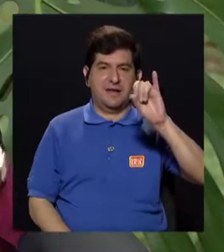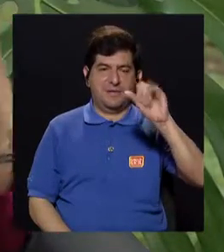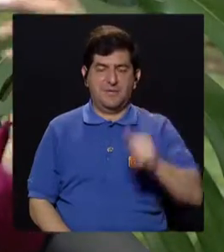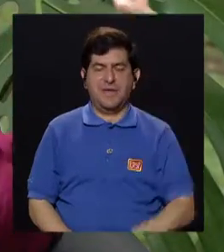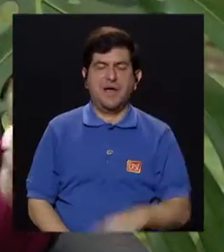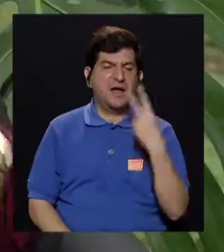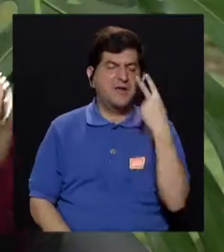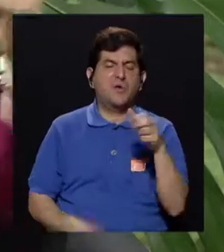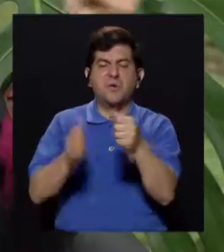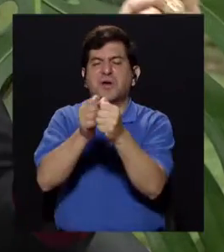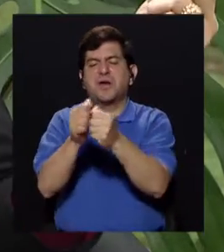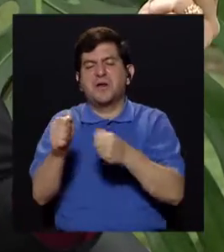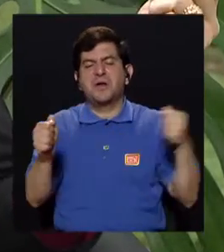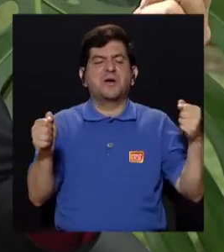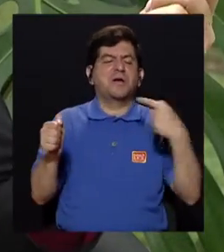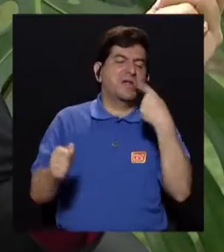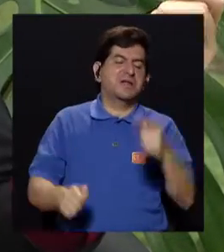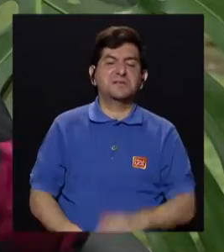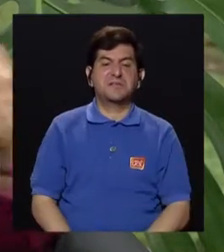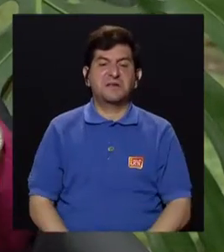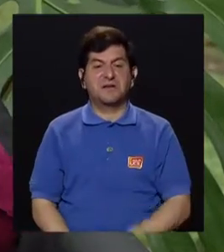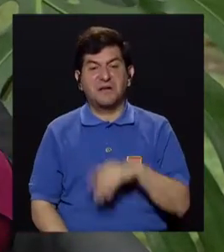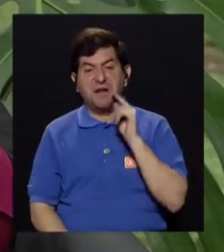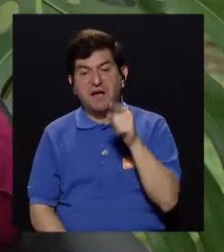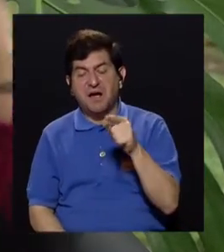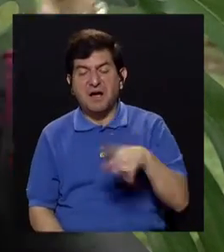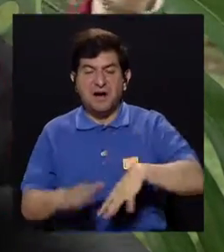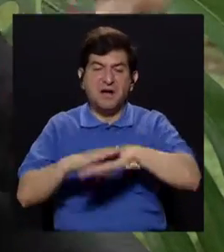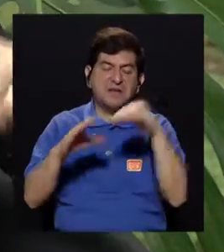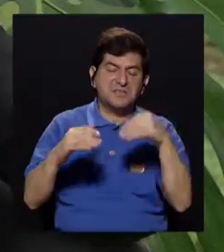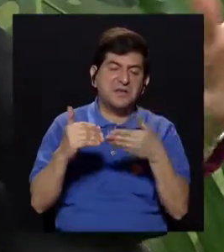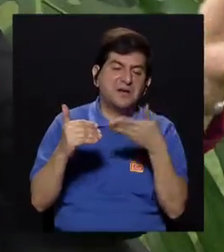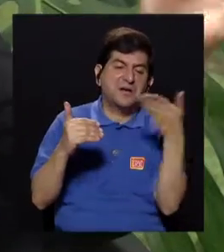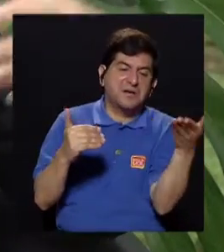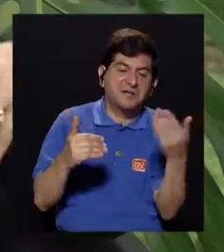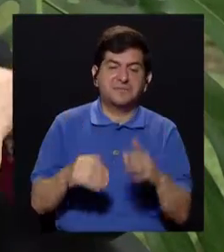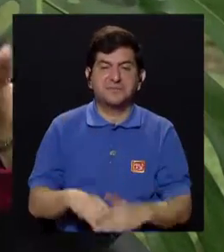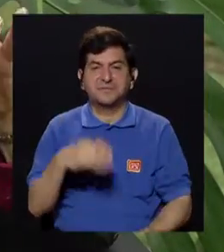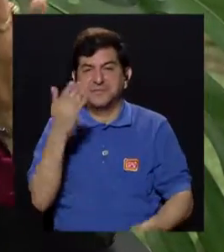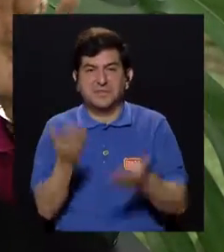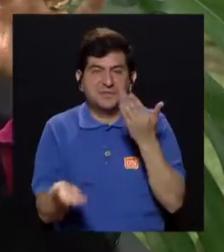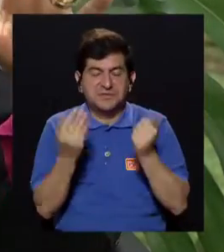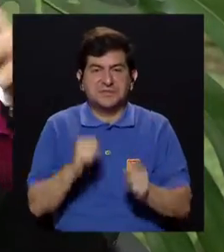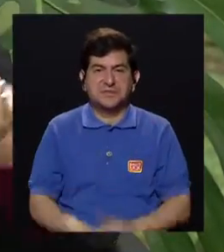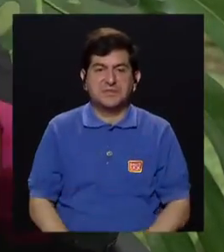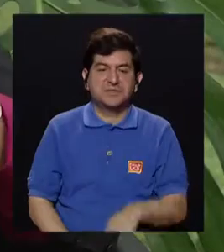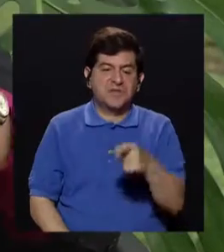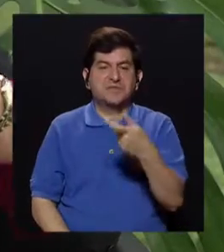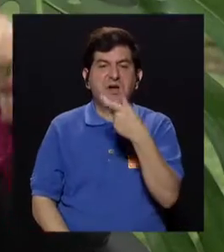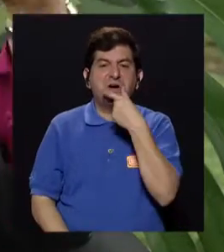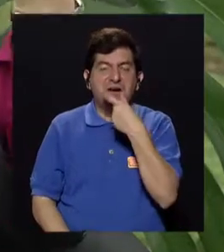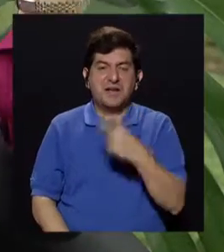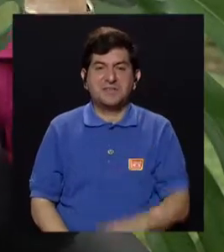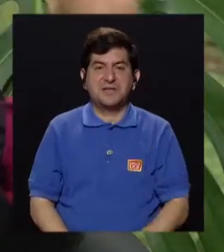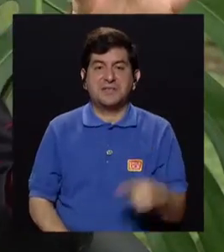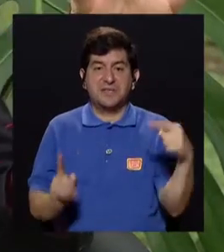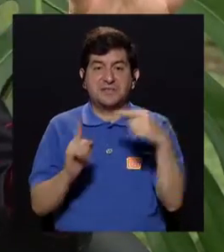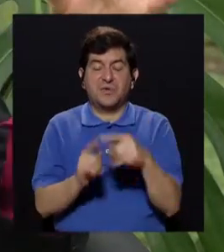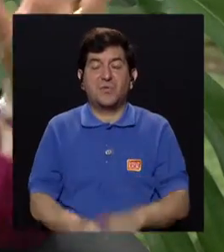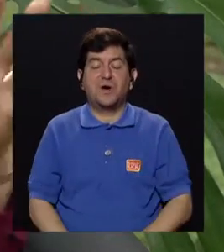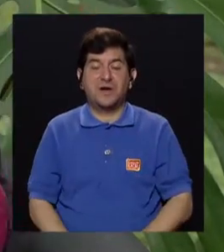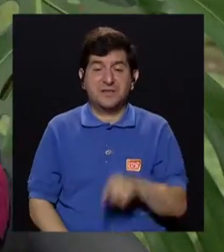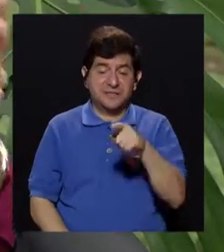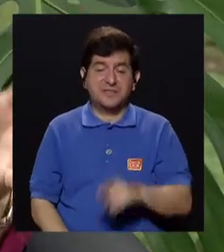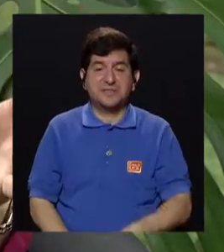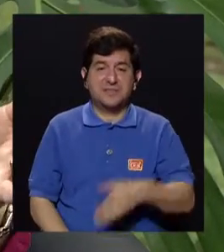qué hay, abrir una refri y decir, aquí saco esto, saco lo otro y si no, unas galletas y a veces hasta unas